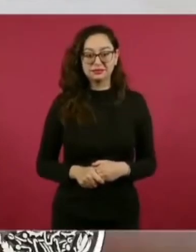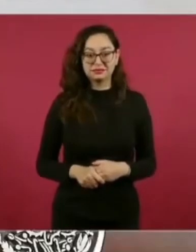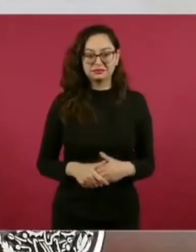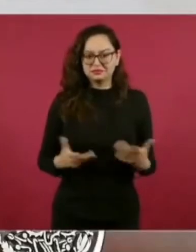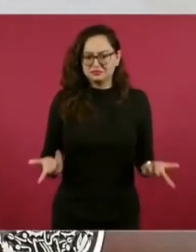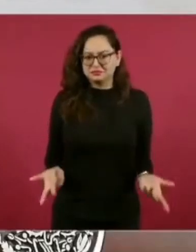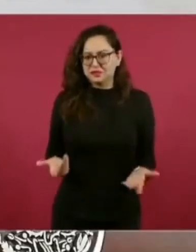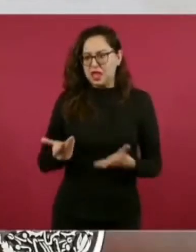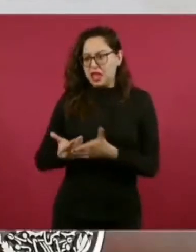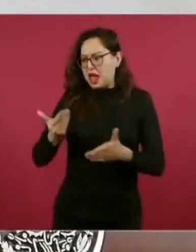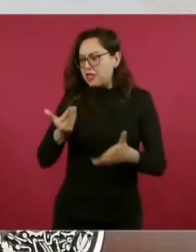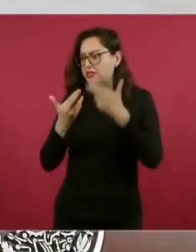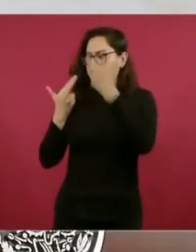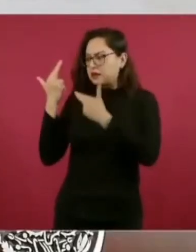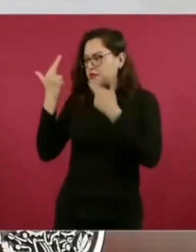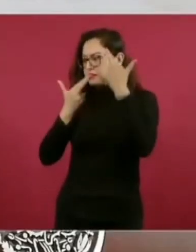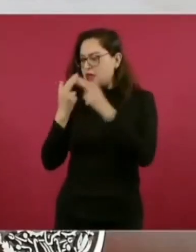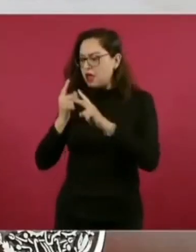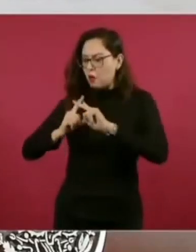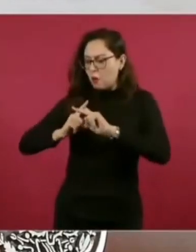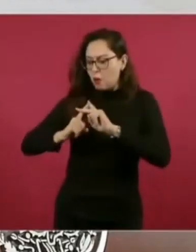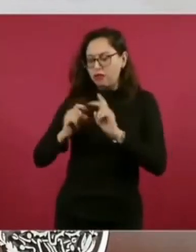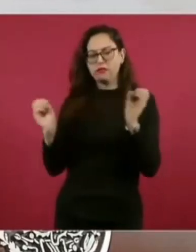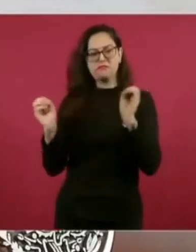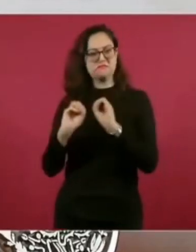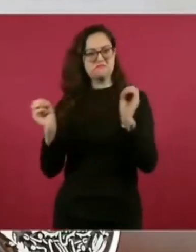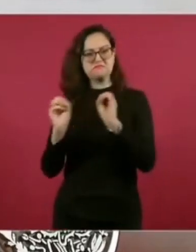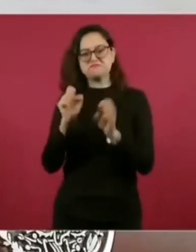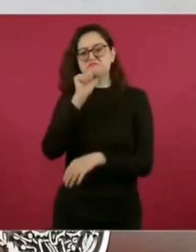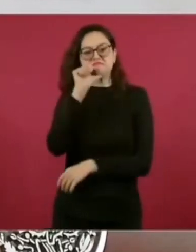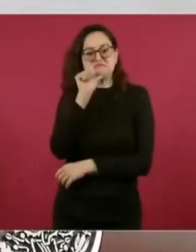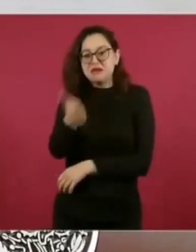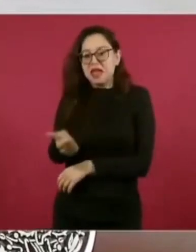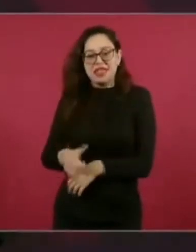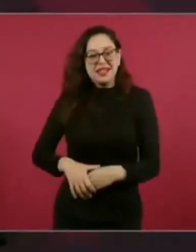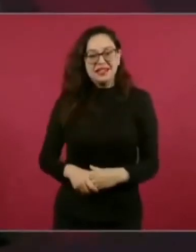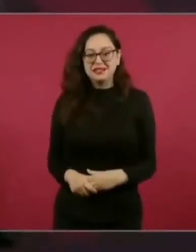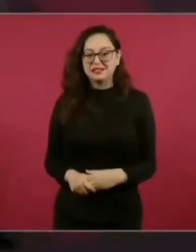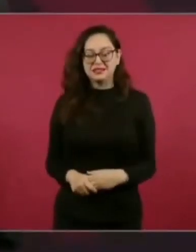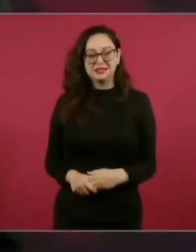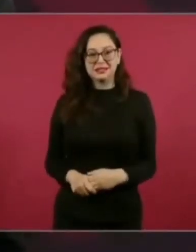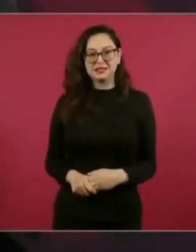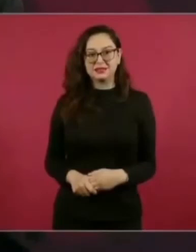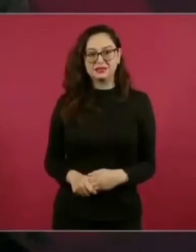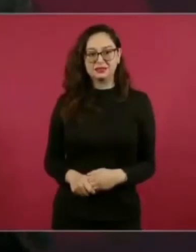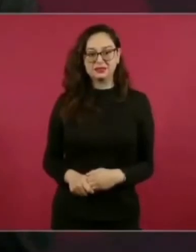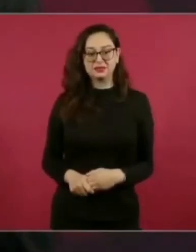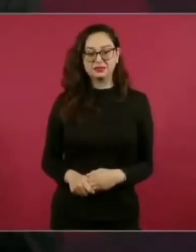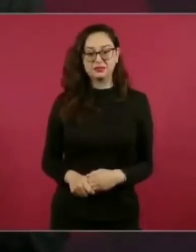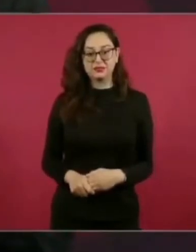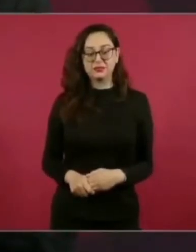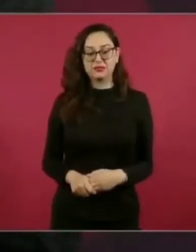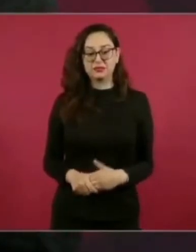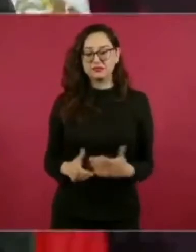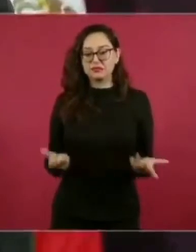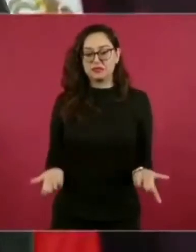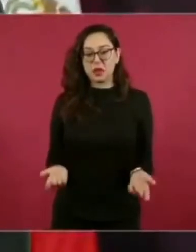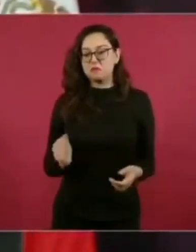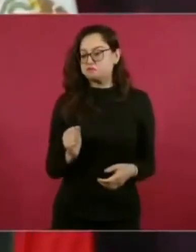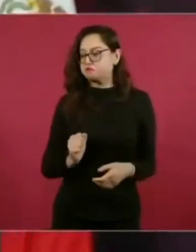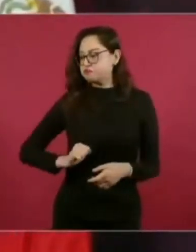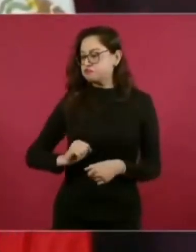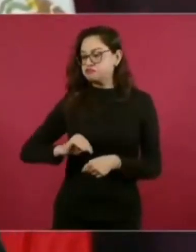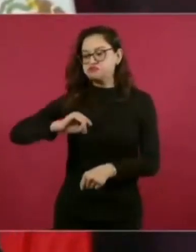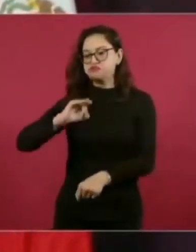avalúo, sin nada, tráfico de influencia y